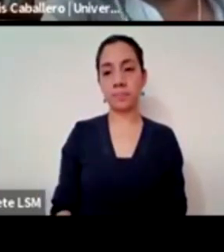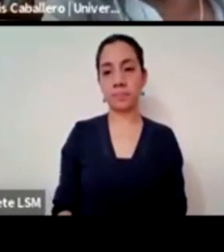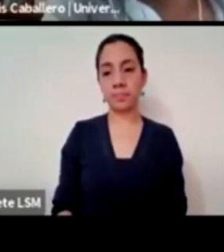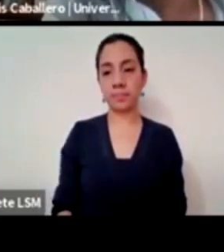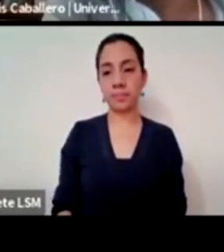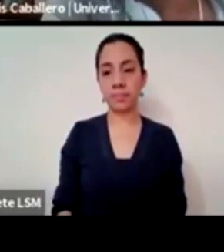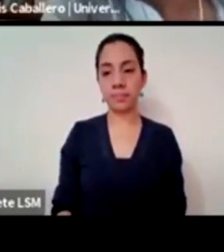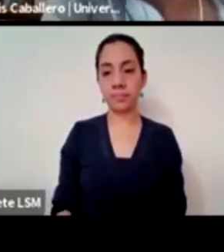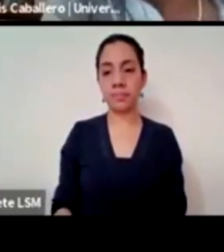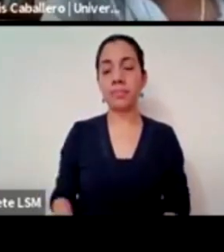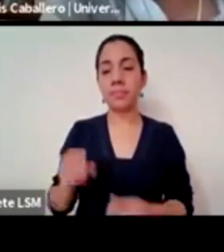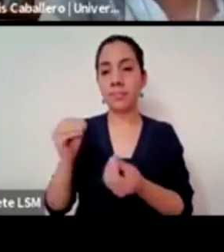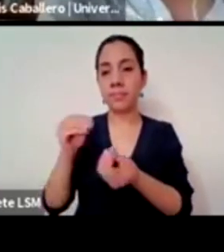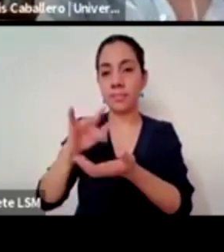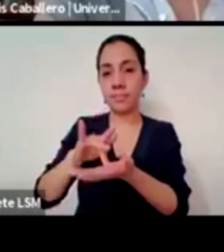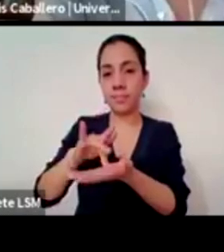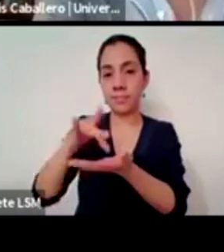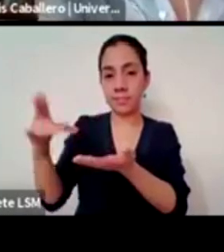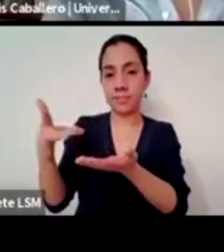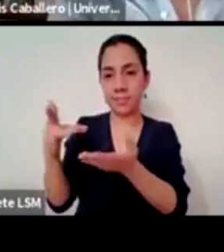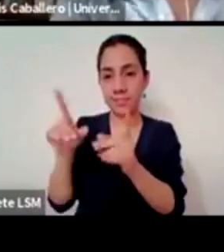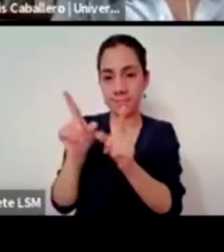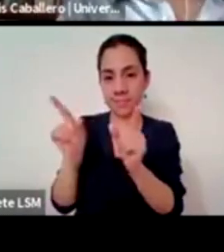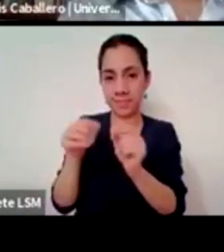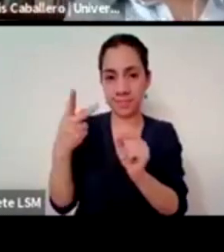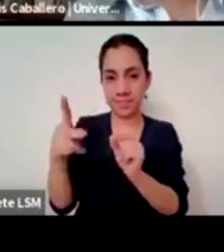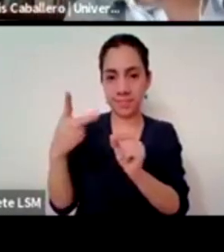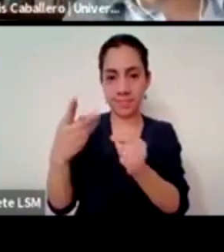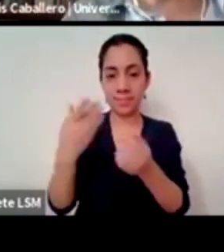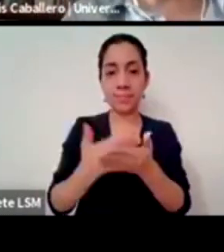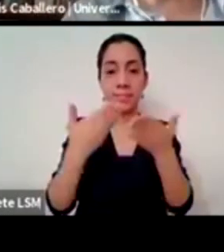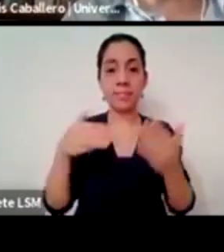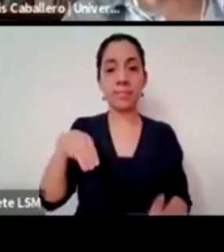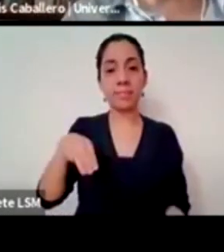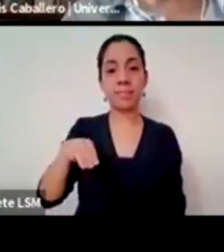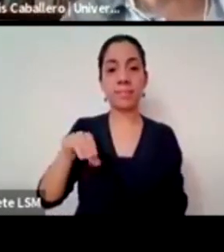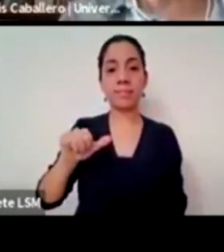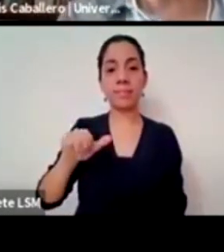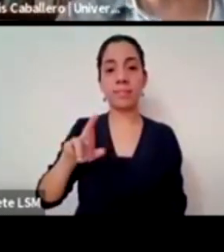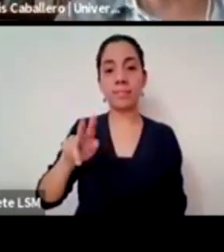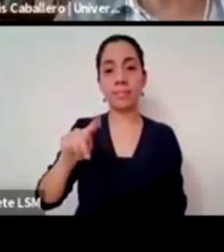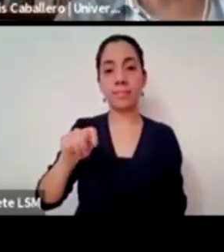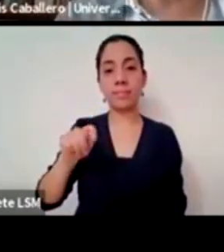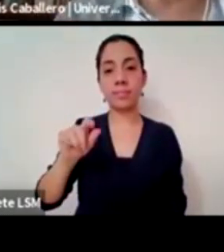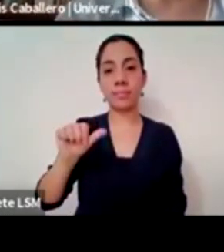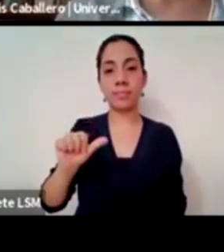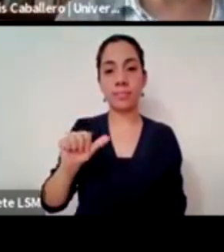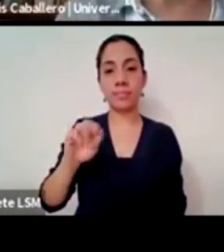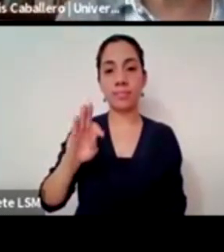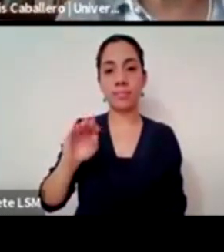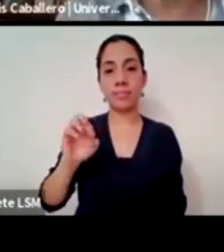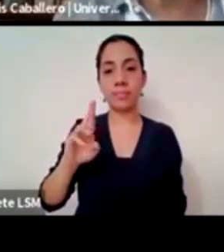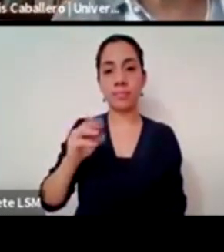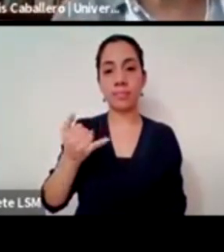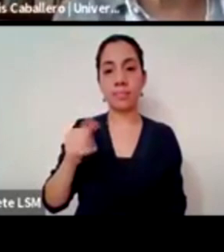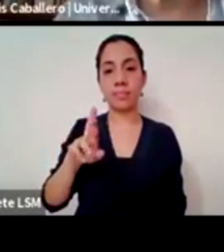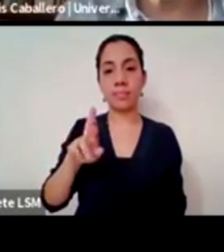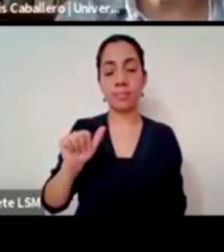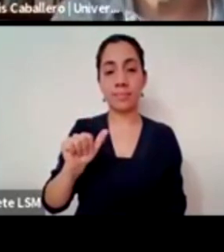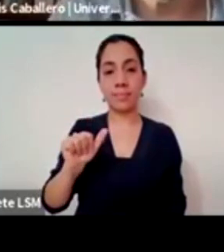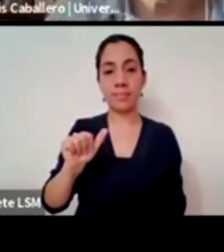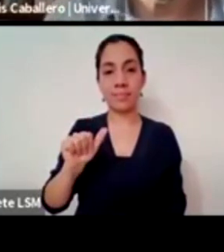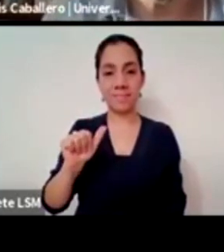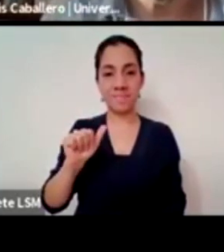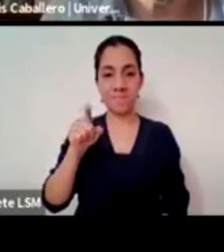tan importante Marta Ferreira terminamos contigo en la conclusión tus datos de contacto qué suerte hablar con